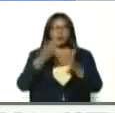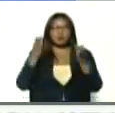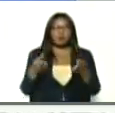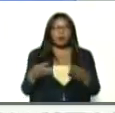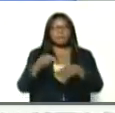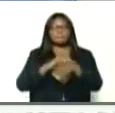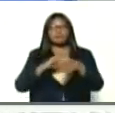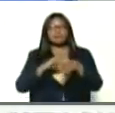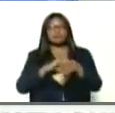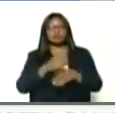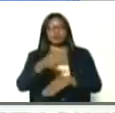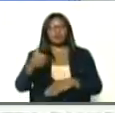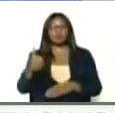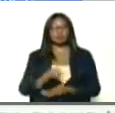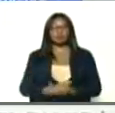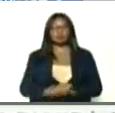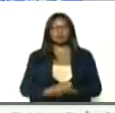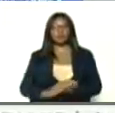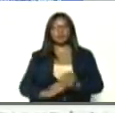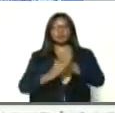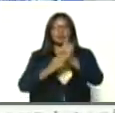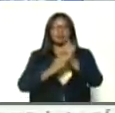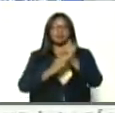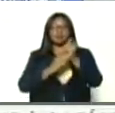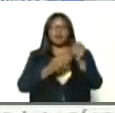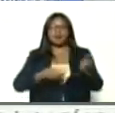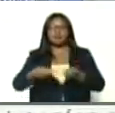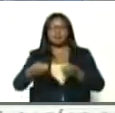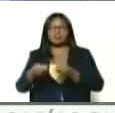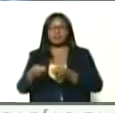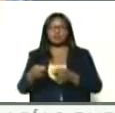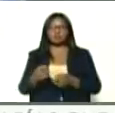ministros, ministras, comandante estratégico, operacional,